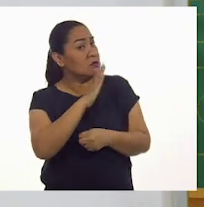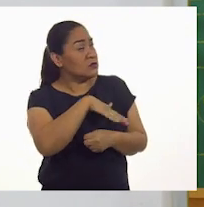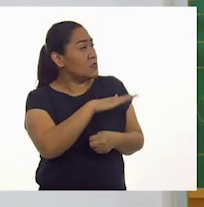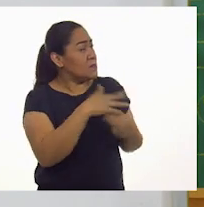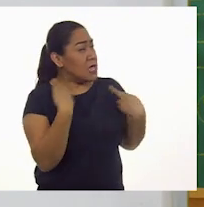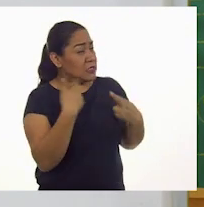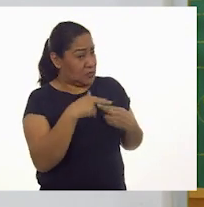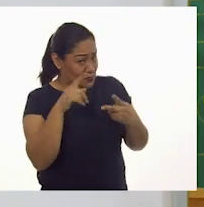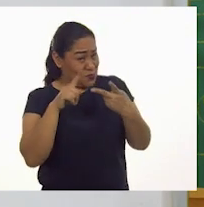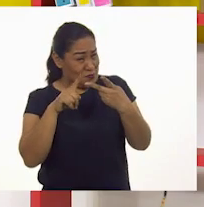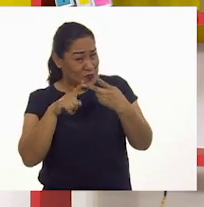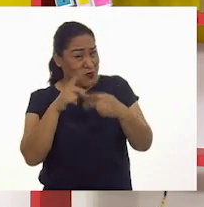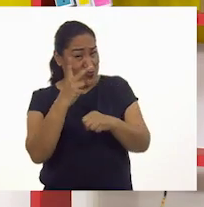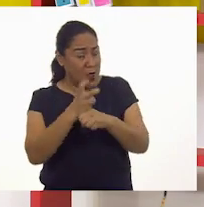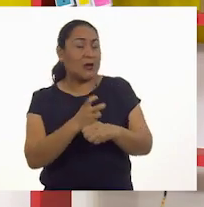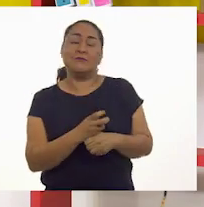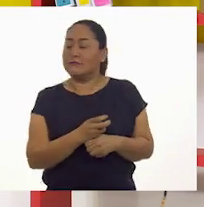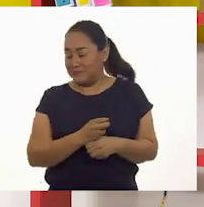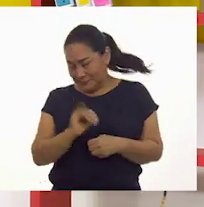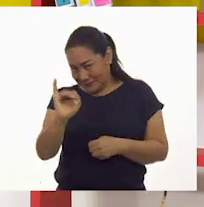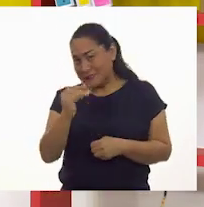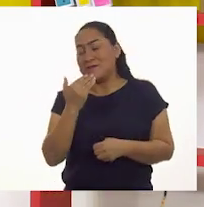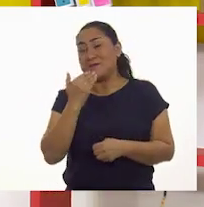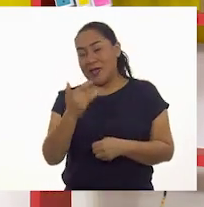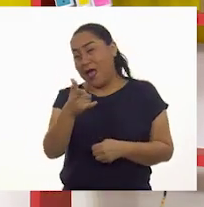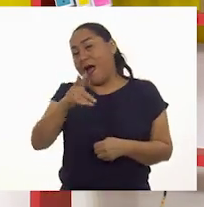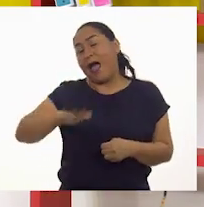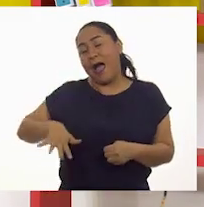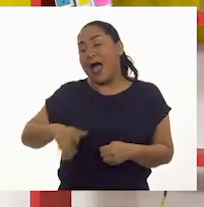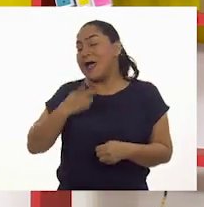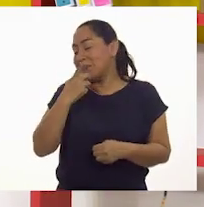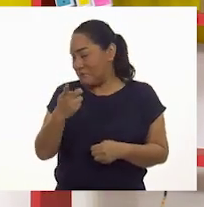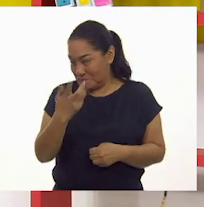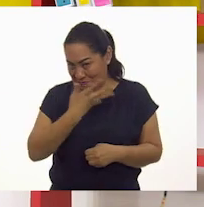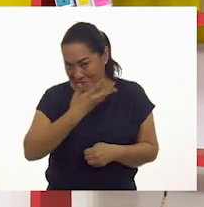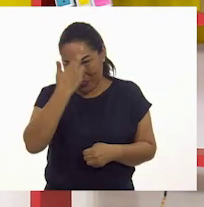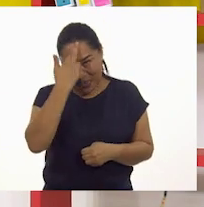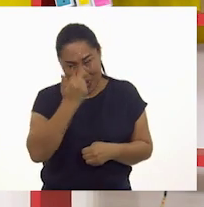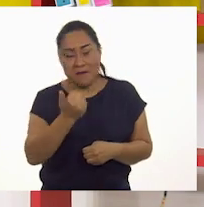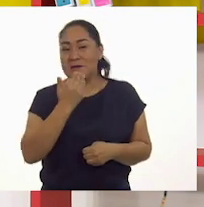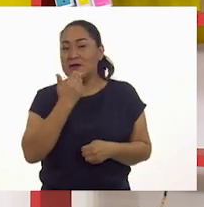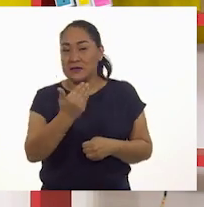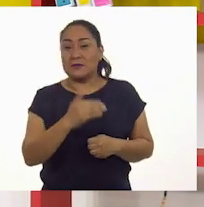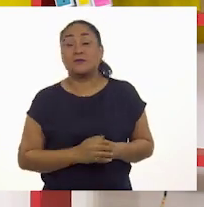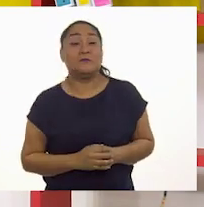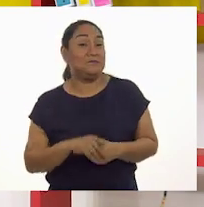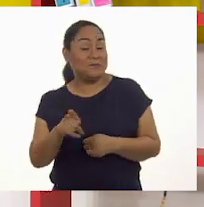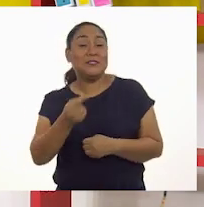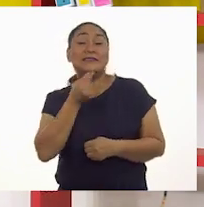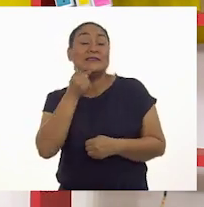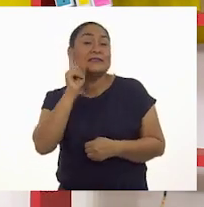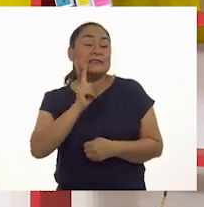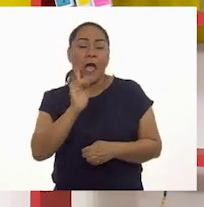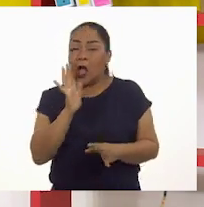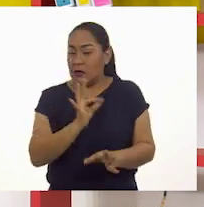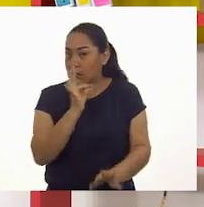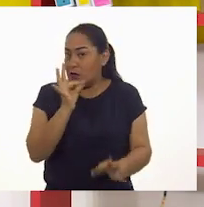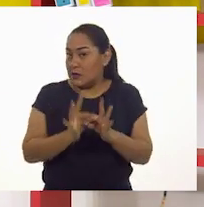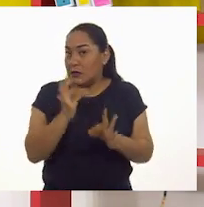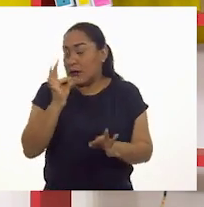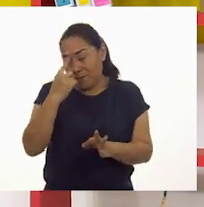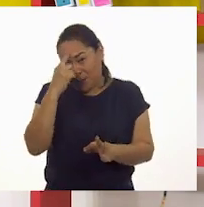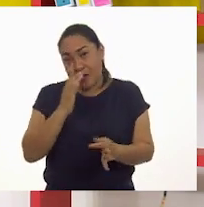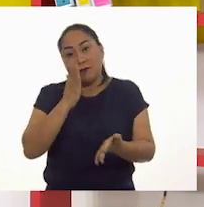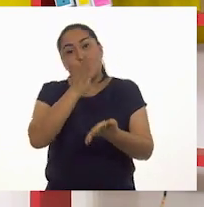el número dos. Muy bien, vamos a ponerla como número dos porque lo mencionaste muy bien. Perfecto. Nuestra alumna está lista y está en